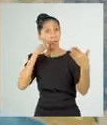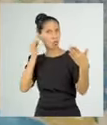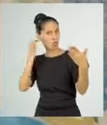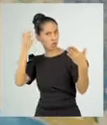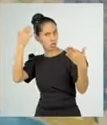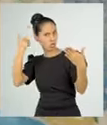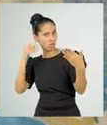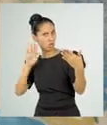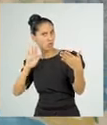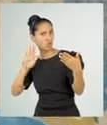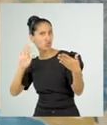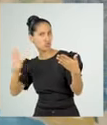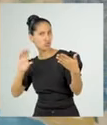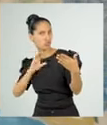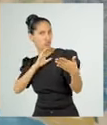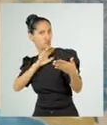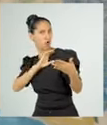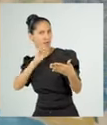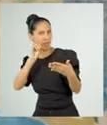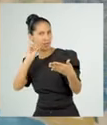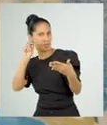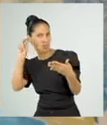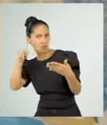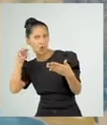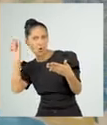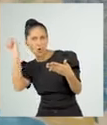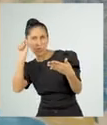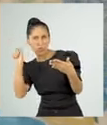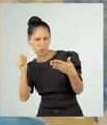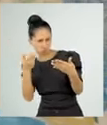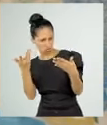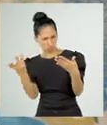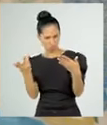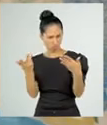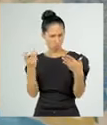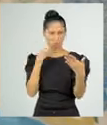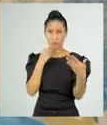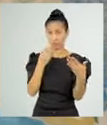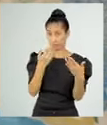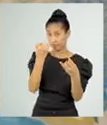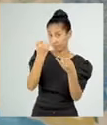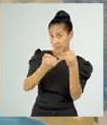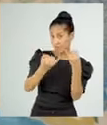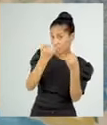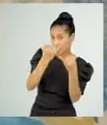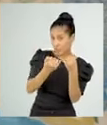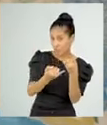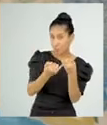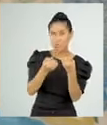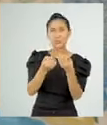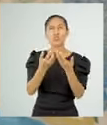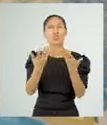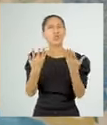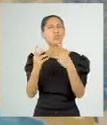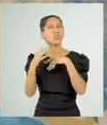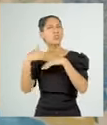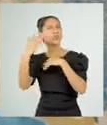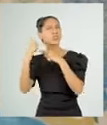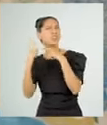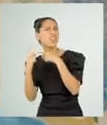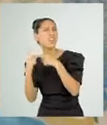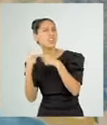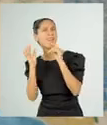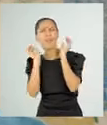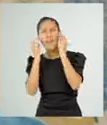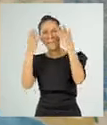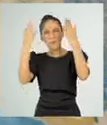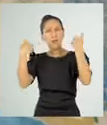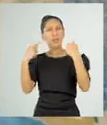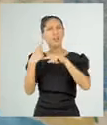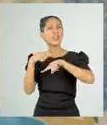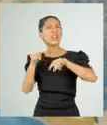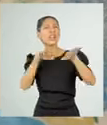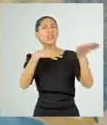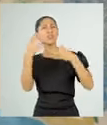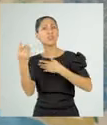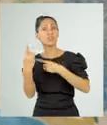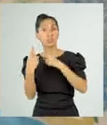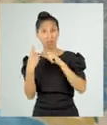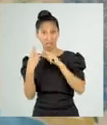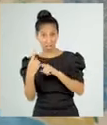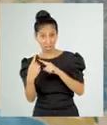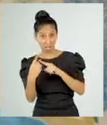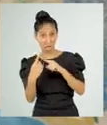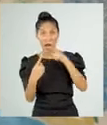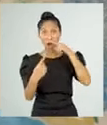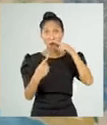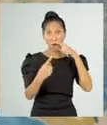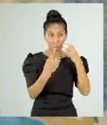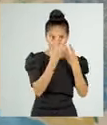y las indicaciones que Zeus le brinda. Terminamos con la acción realizada por la mujer, que consistió en no obedecer las